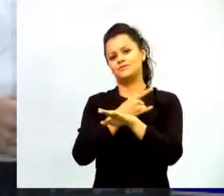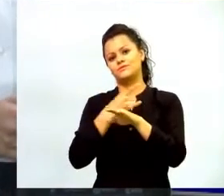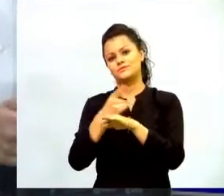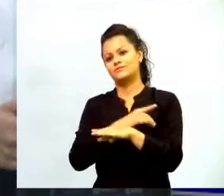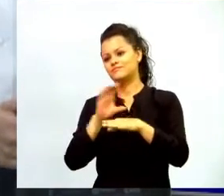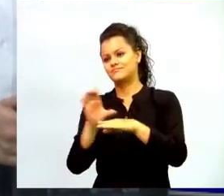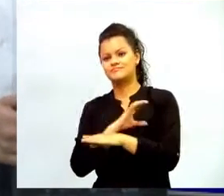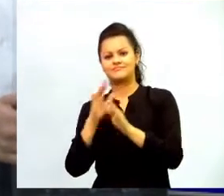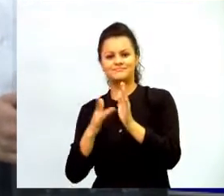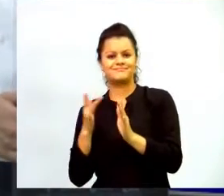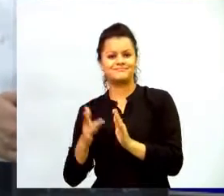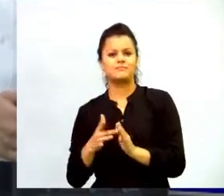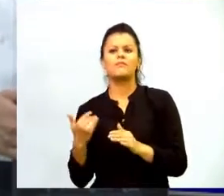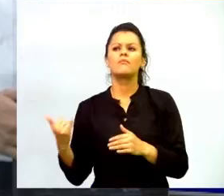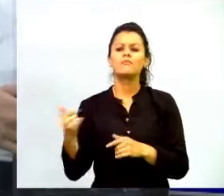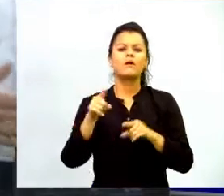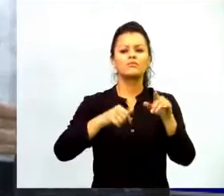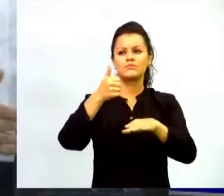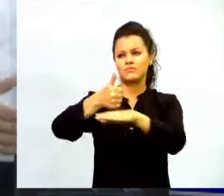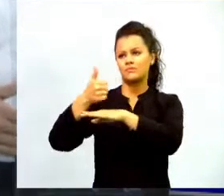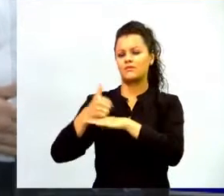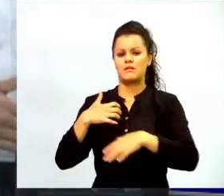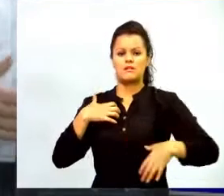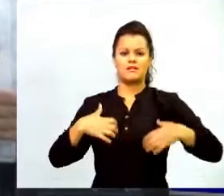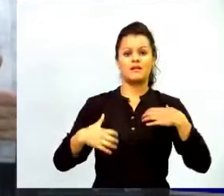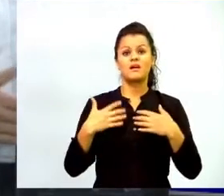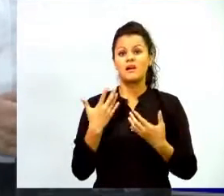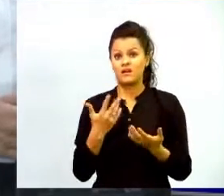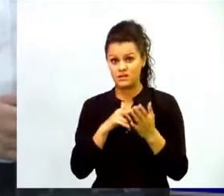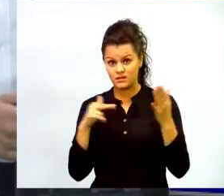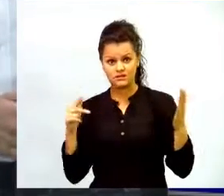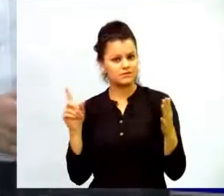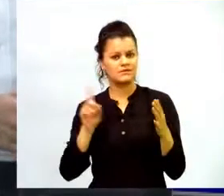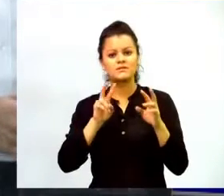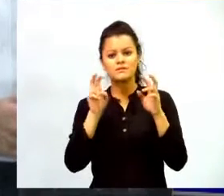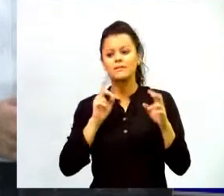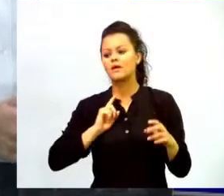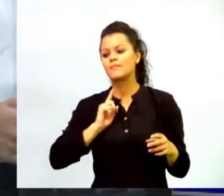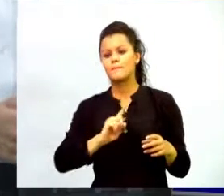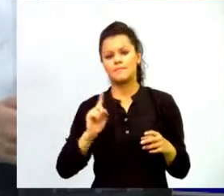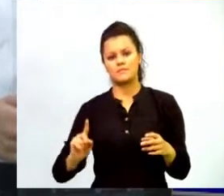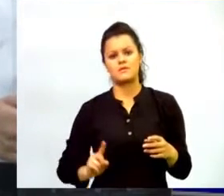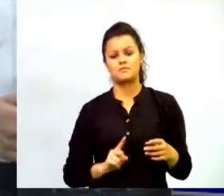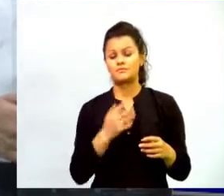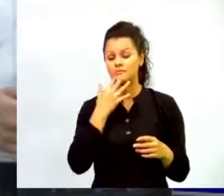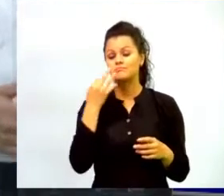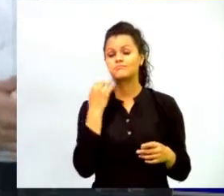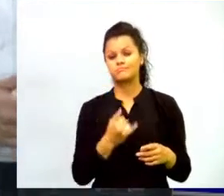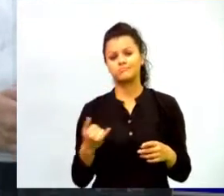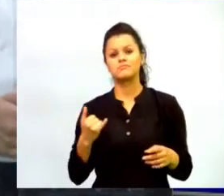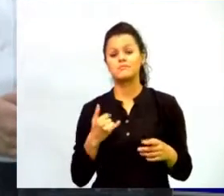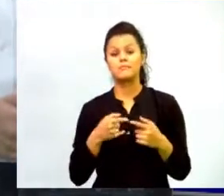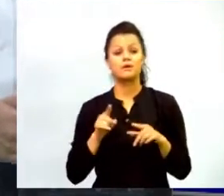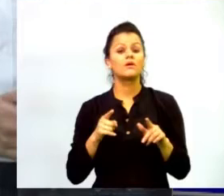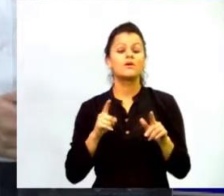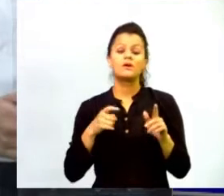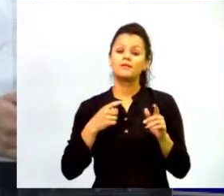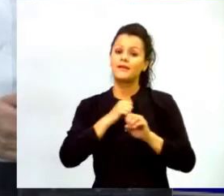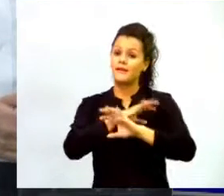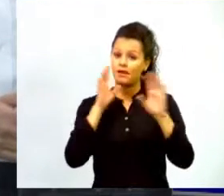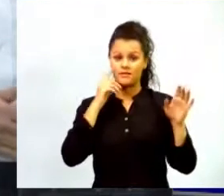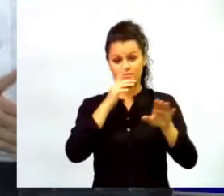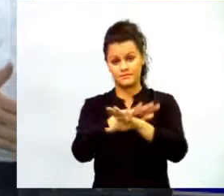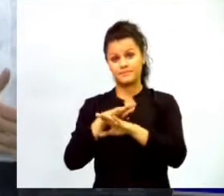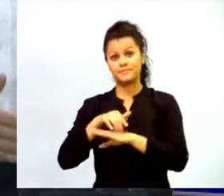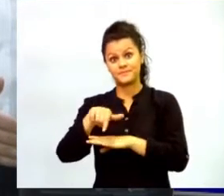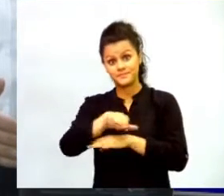otro rector que le tiene miedo no a la tecnología sino al tema de inventarios que es una realidad pero que tenemos que tener claridad que estos